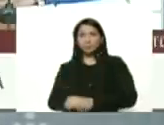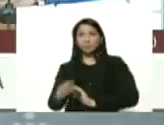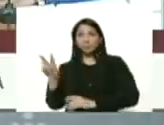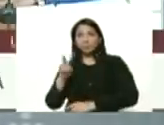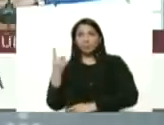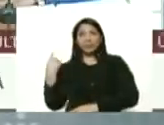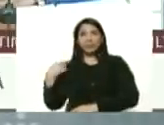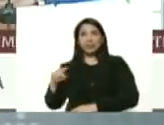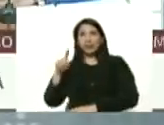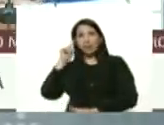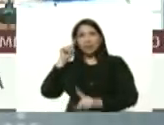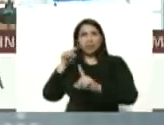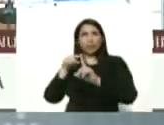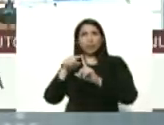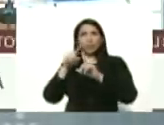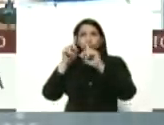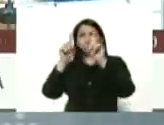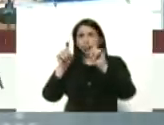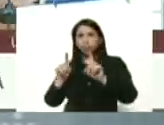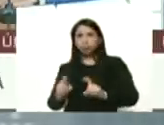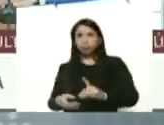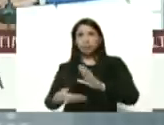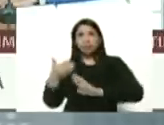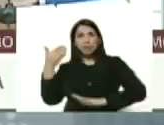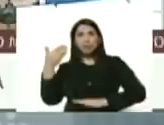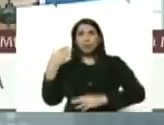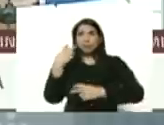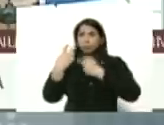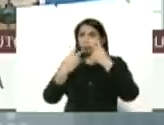tiene el récord de pruebas hemos ido a la calle